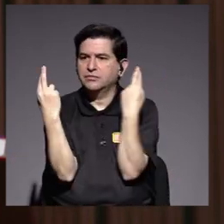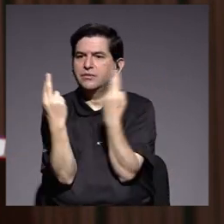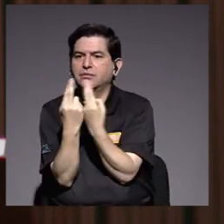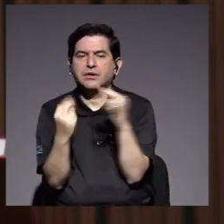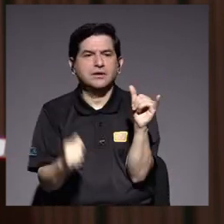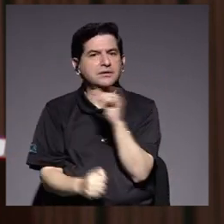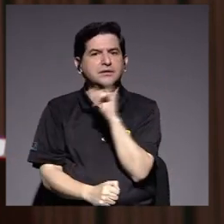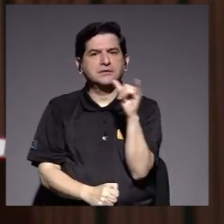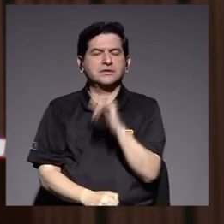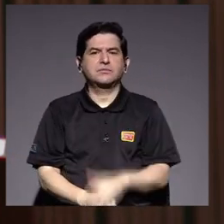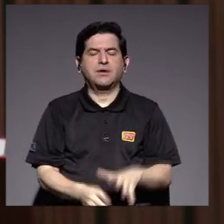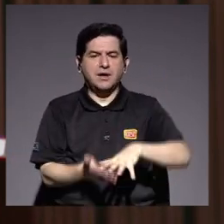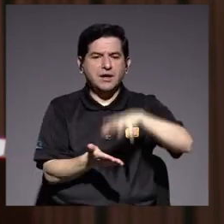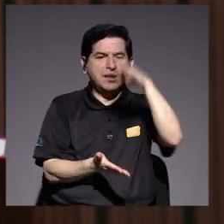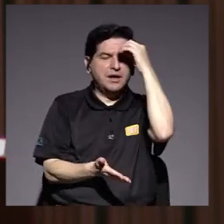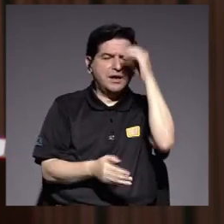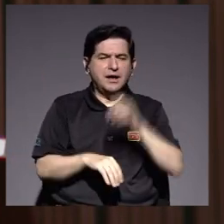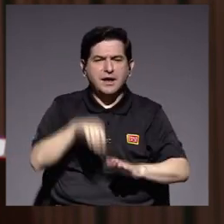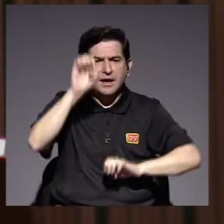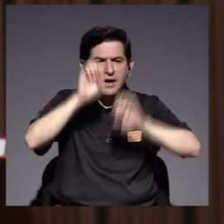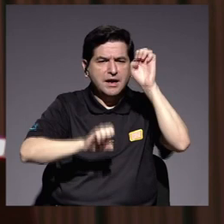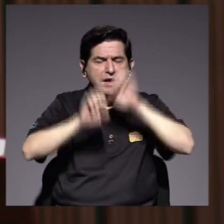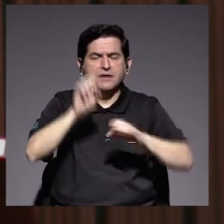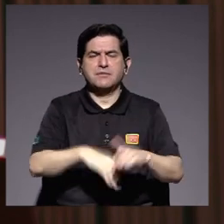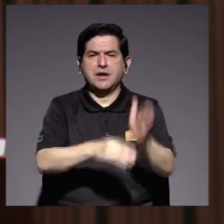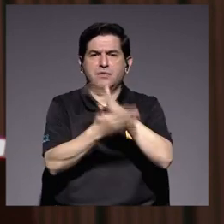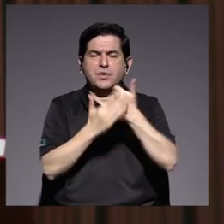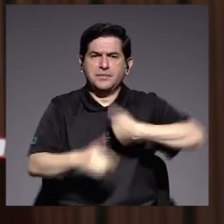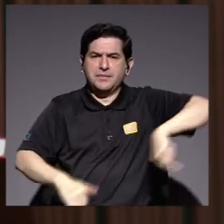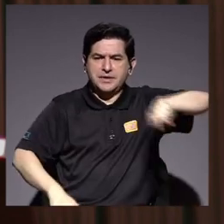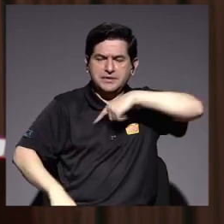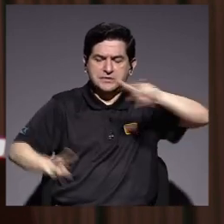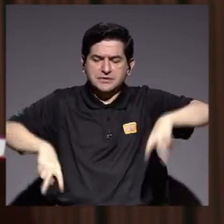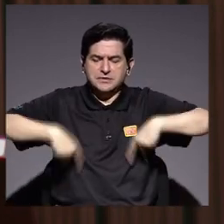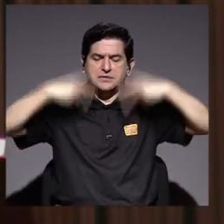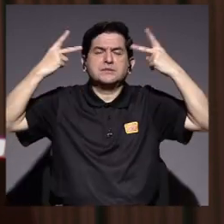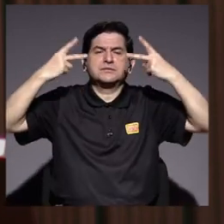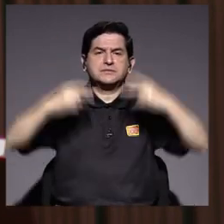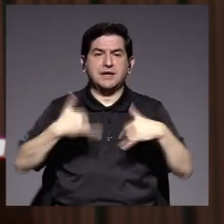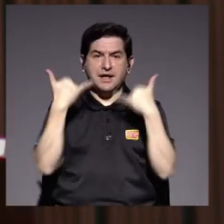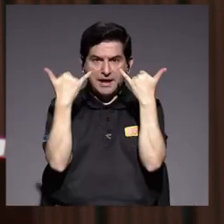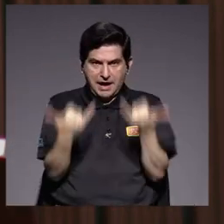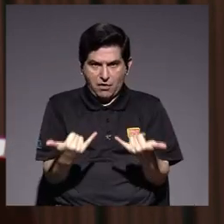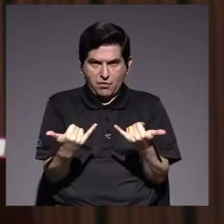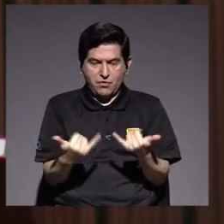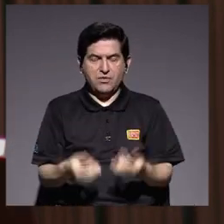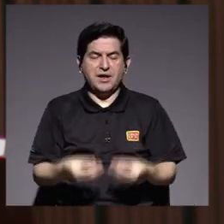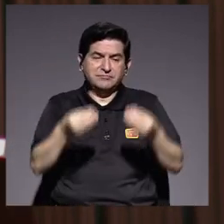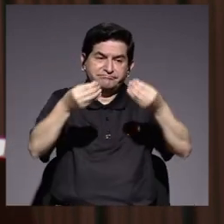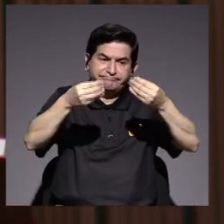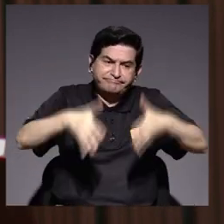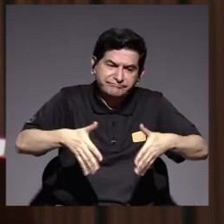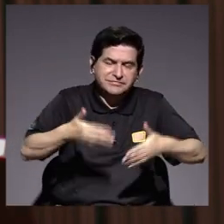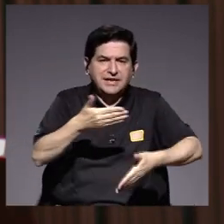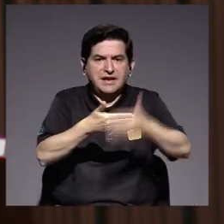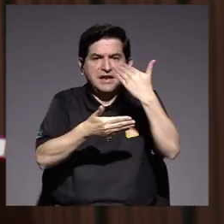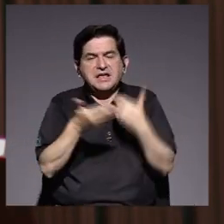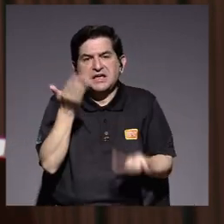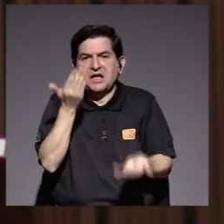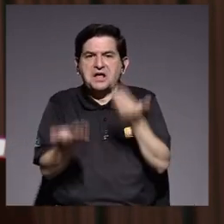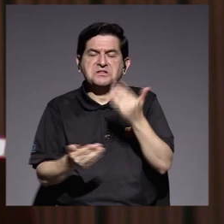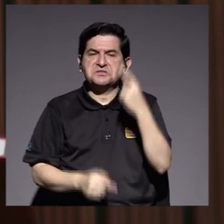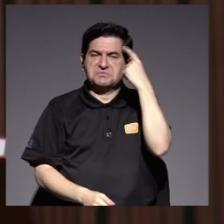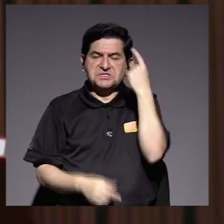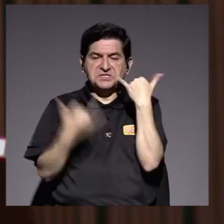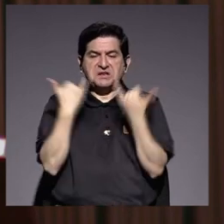Igualmente, aprendimos a valorar facetas de nuestras vidas, en este momento perdidas y que antes se tomaban